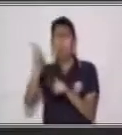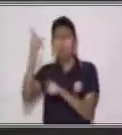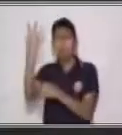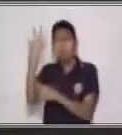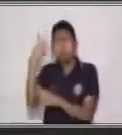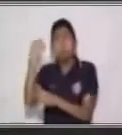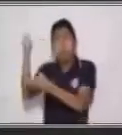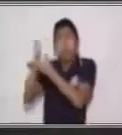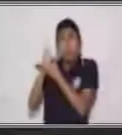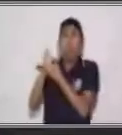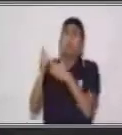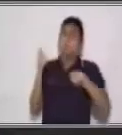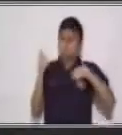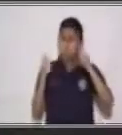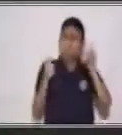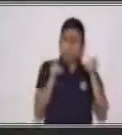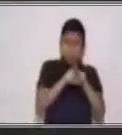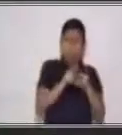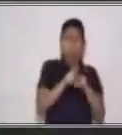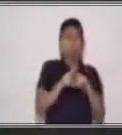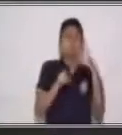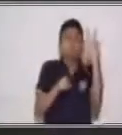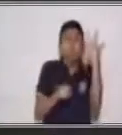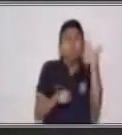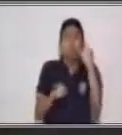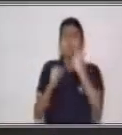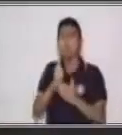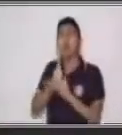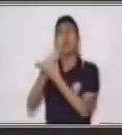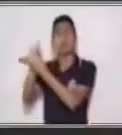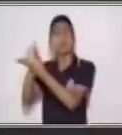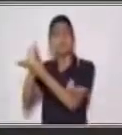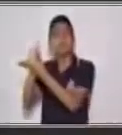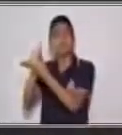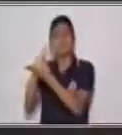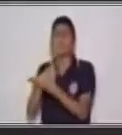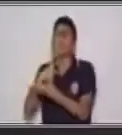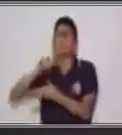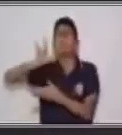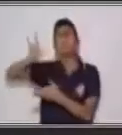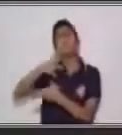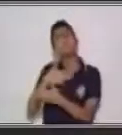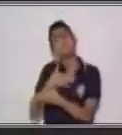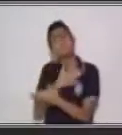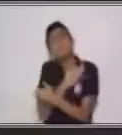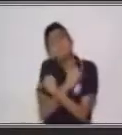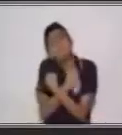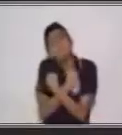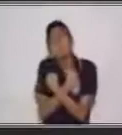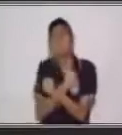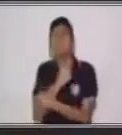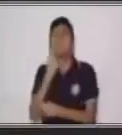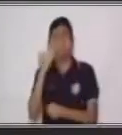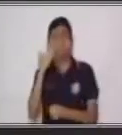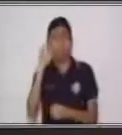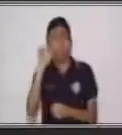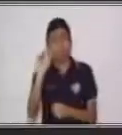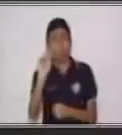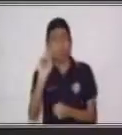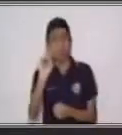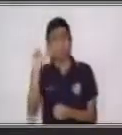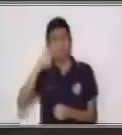él. Él es mi mejor regalo. ¿Cuánto quiero a mi abuelo Pedro? ¿En serio?